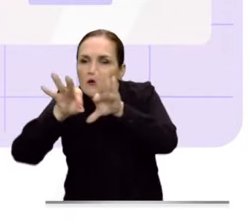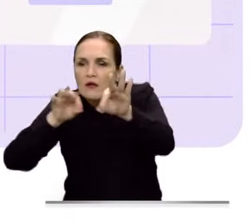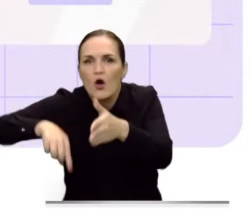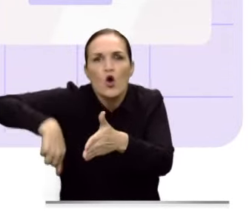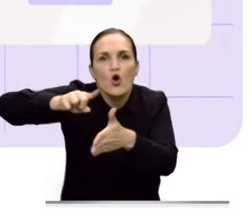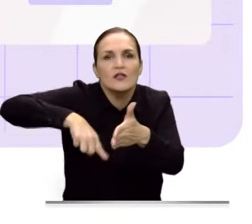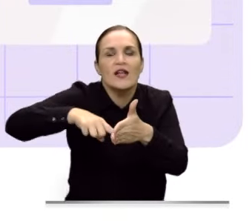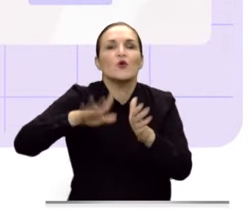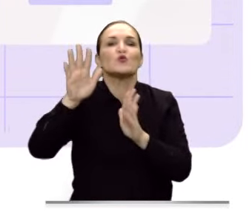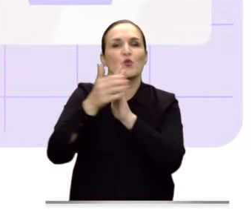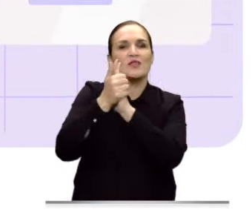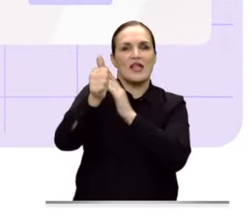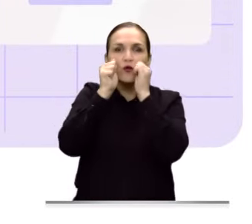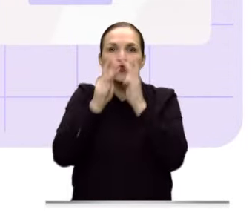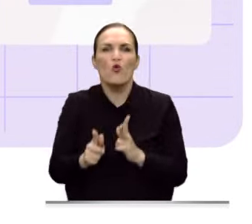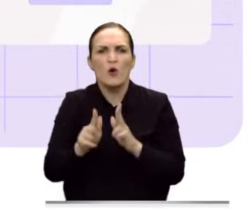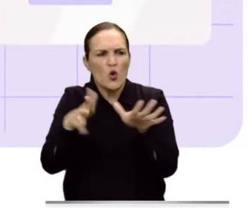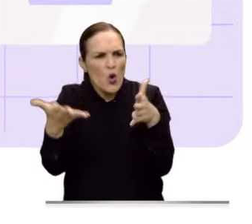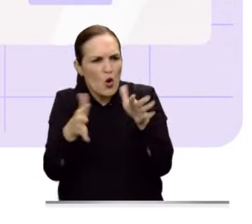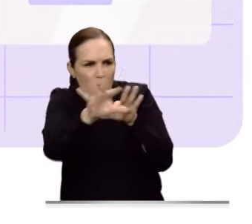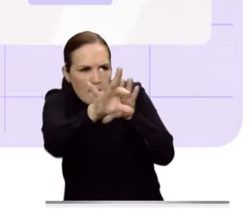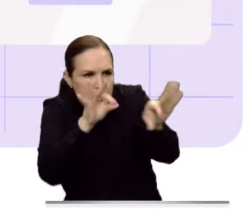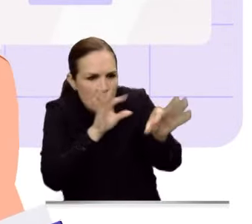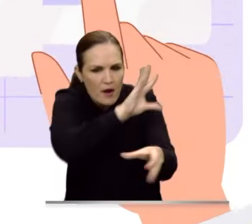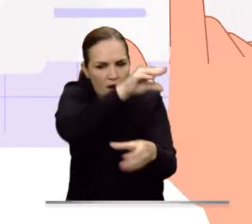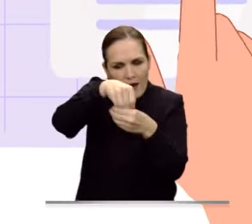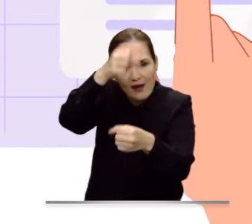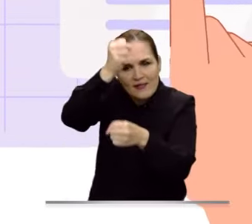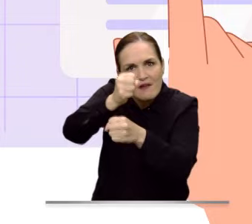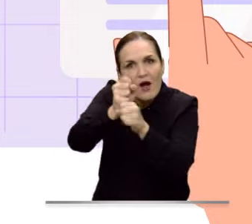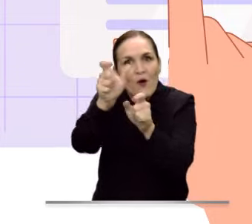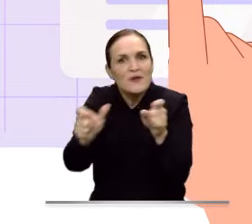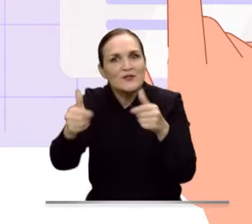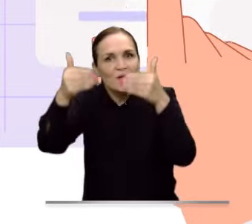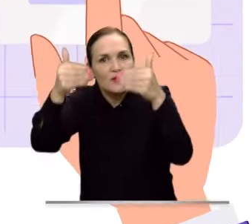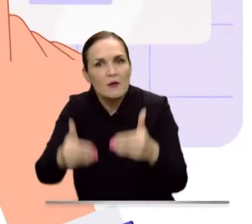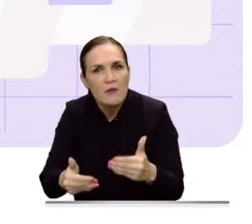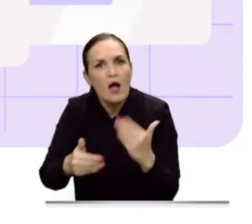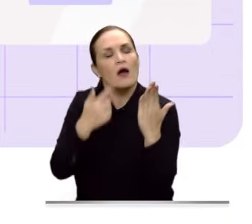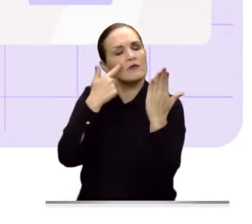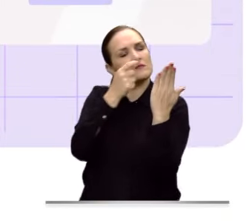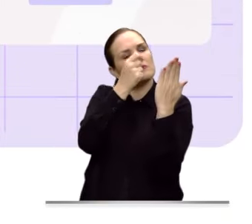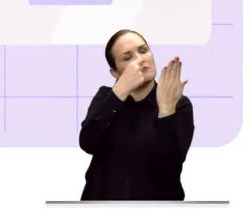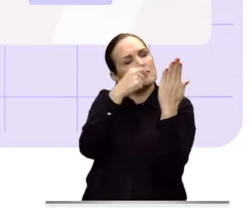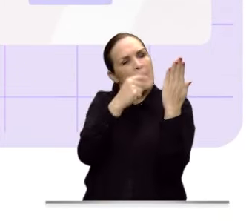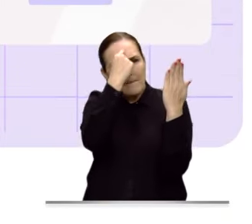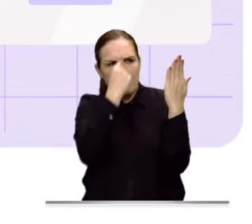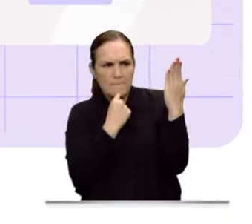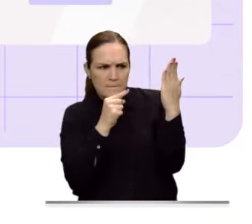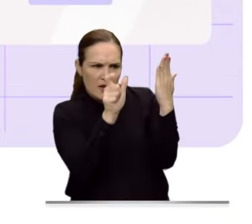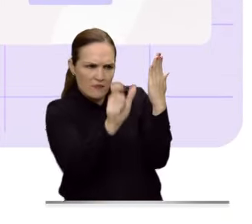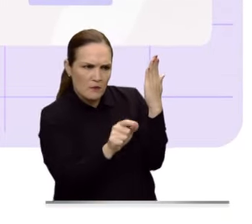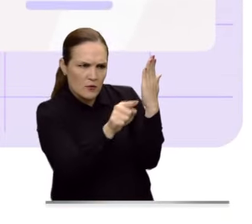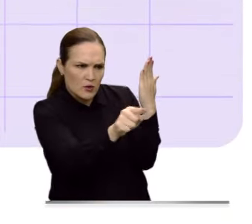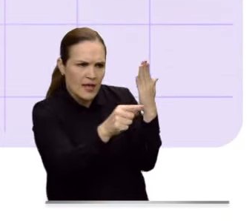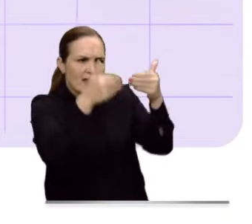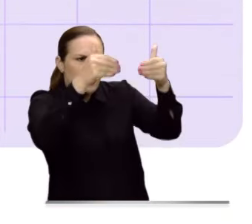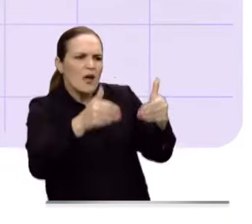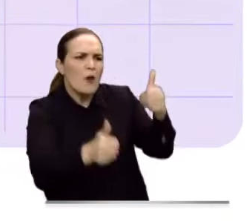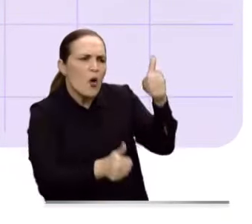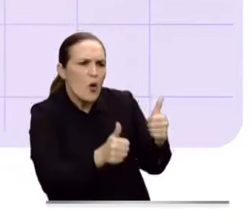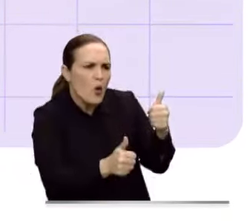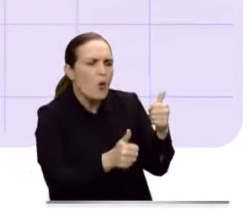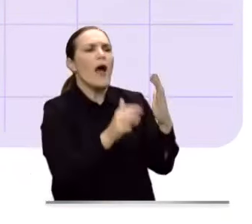Humano debe hacer el seguimiento de las hojas de vida para realizar el proceso de selección de las personas con discapacidad. En estos documentos, se debe revisar el